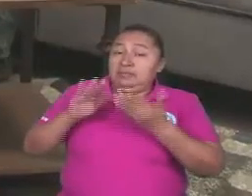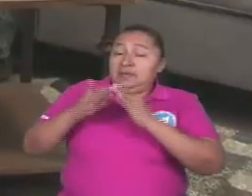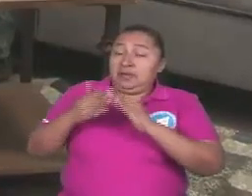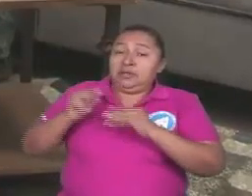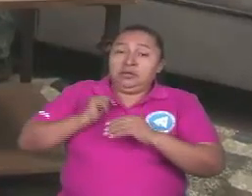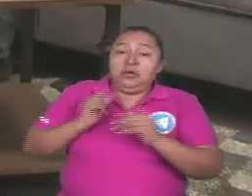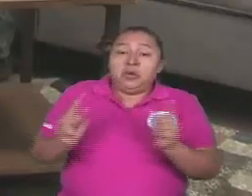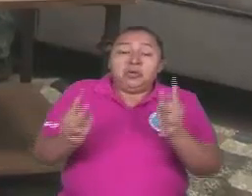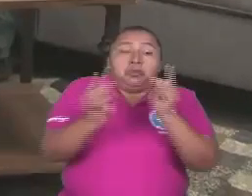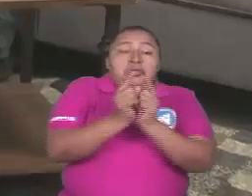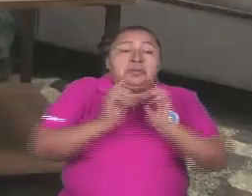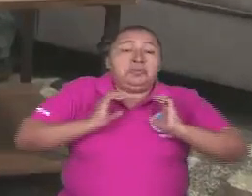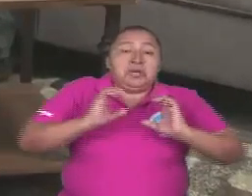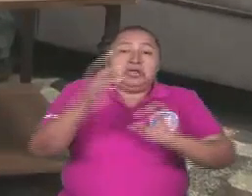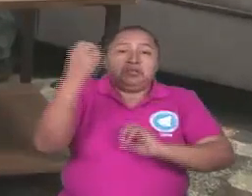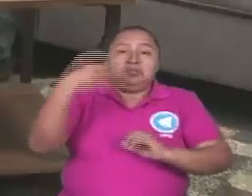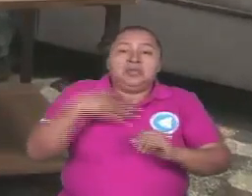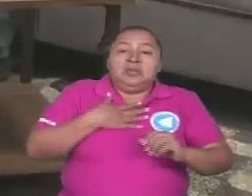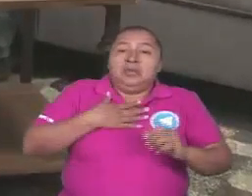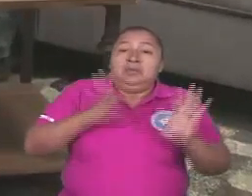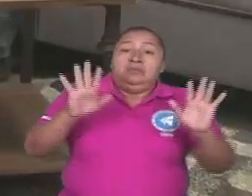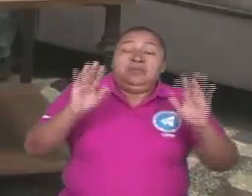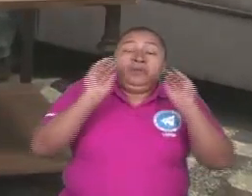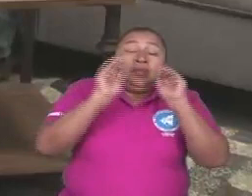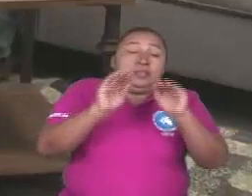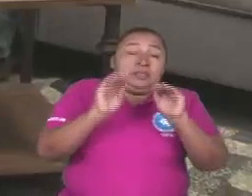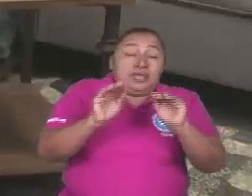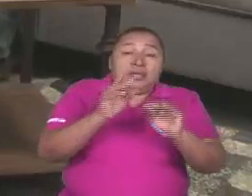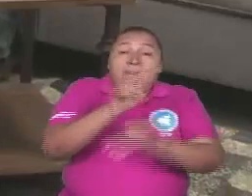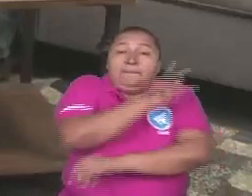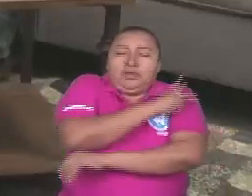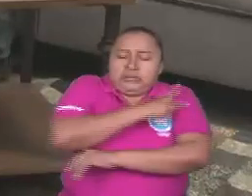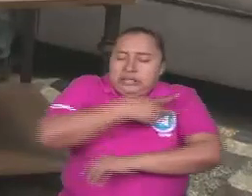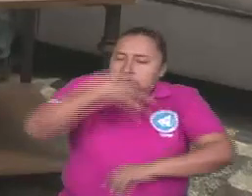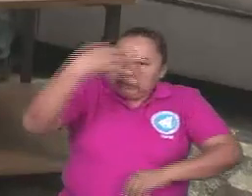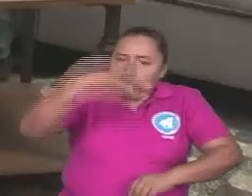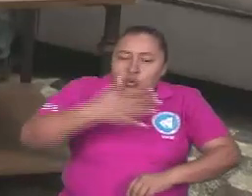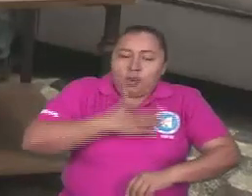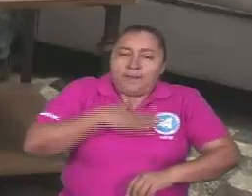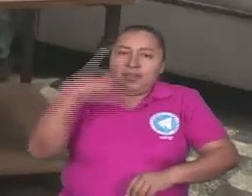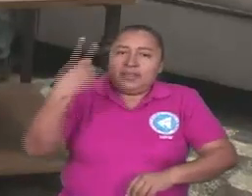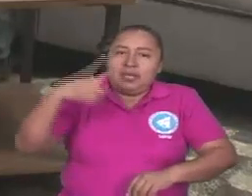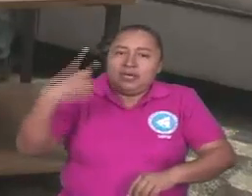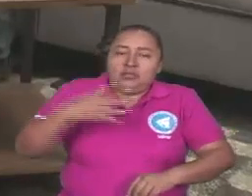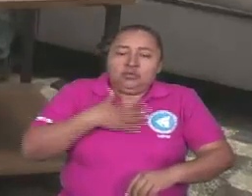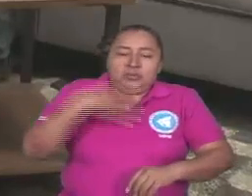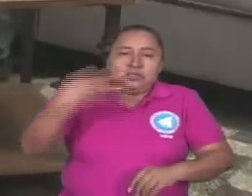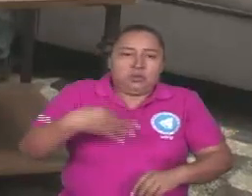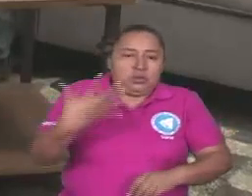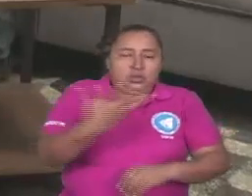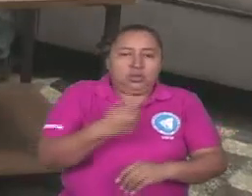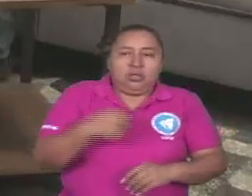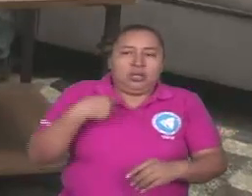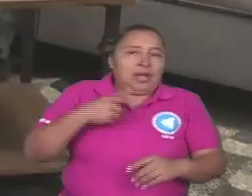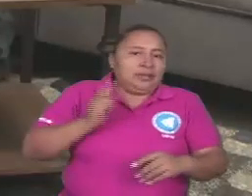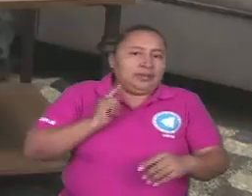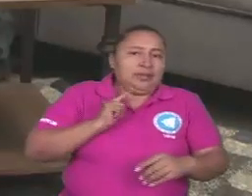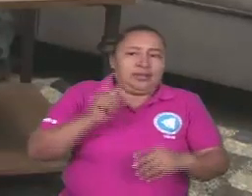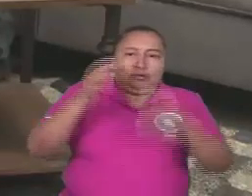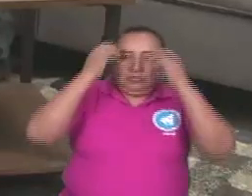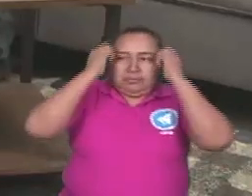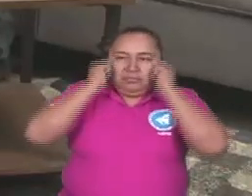o encontrarme en los semáforos a mi bendita policía, que me garantiza mis derechos ciudadanos, mi seguridad y todo, que tener un